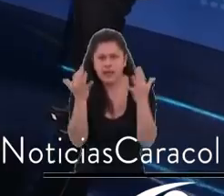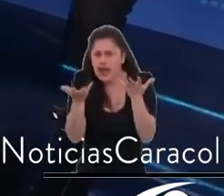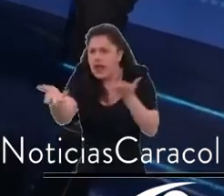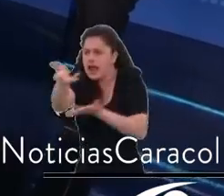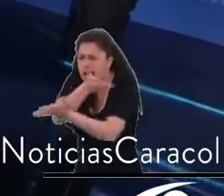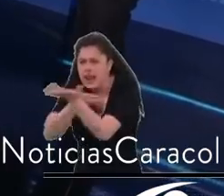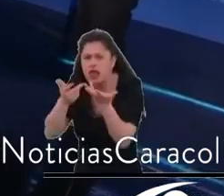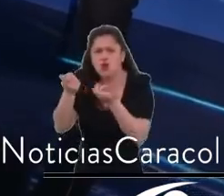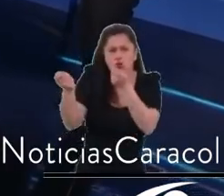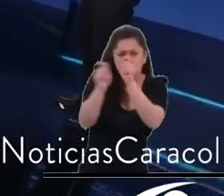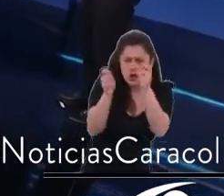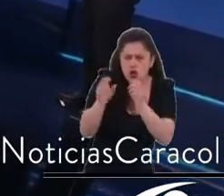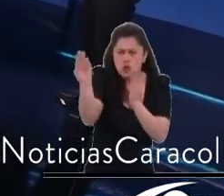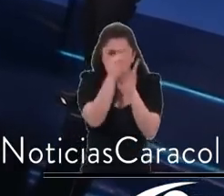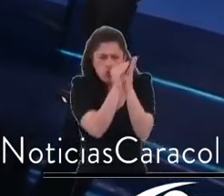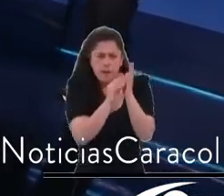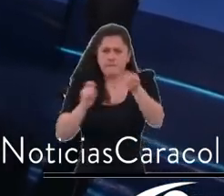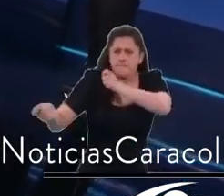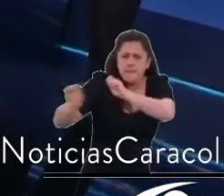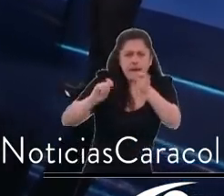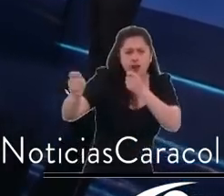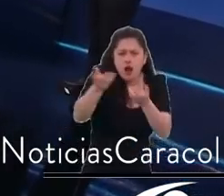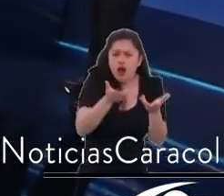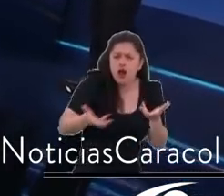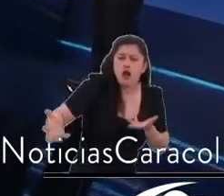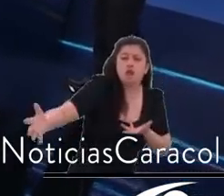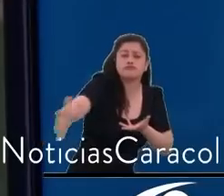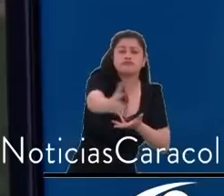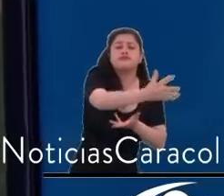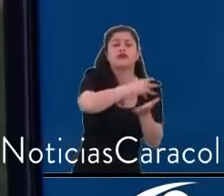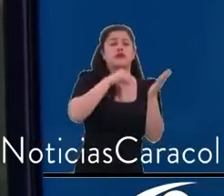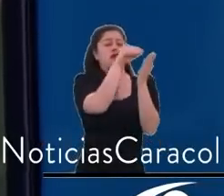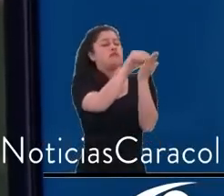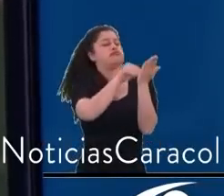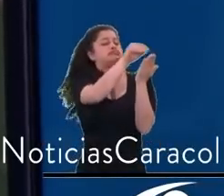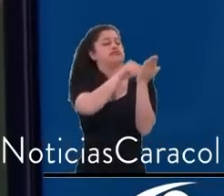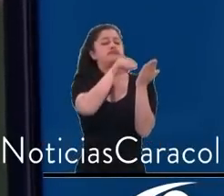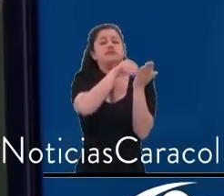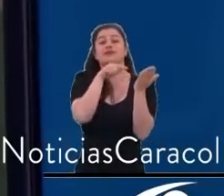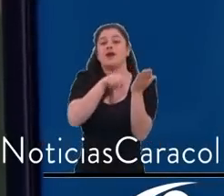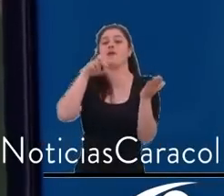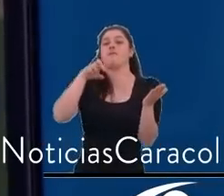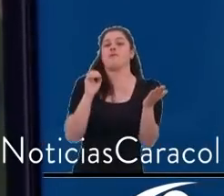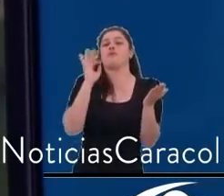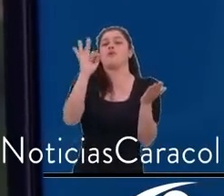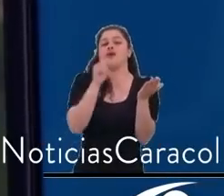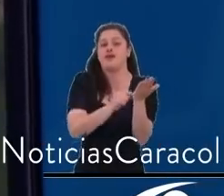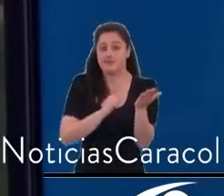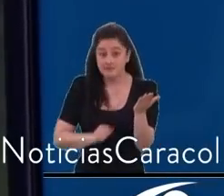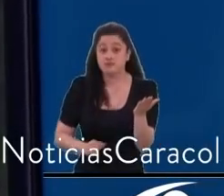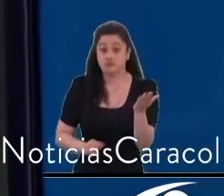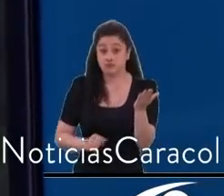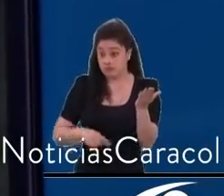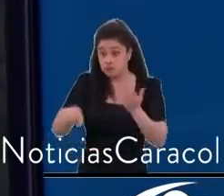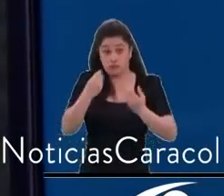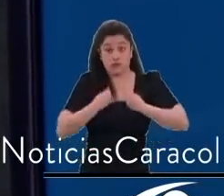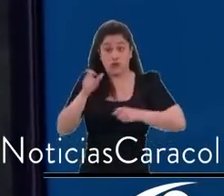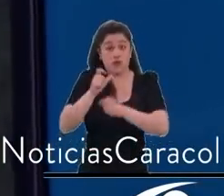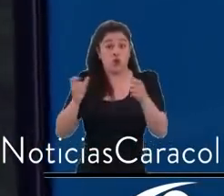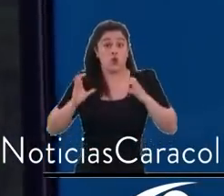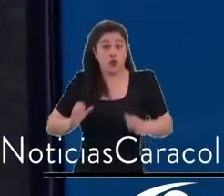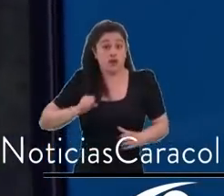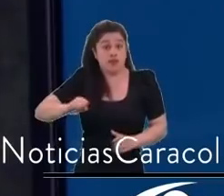el plan que usted propuso, pero si hizo acuerdos con la ciudadanía, con los recicladores, con los gremios en el cabildo, después de que lo expida,